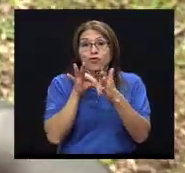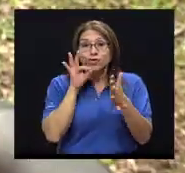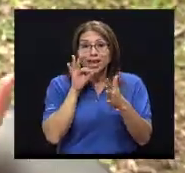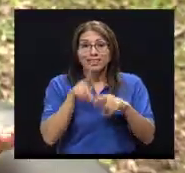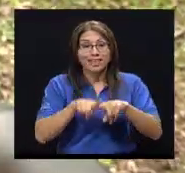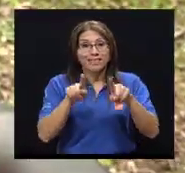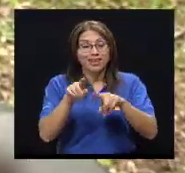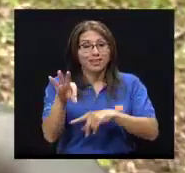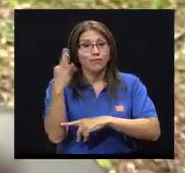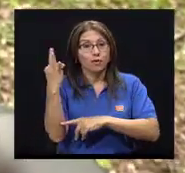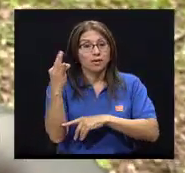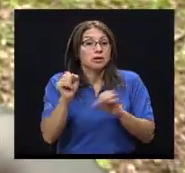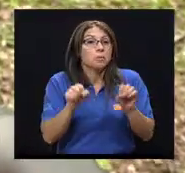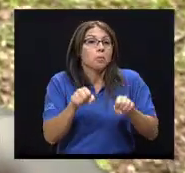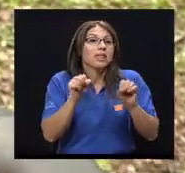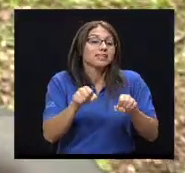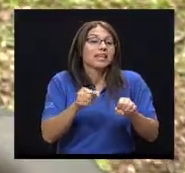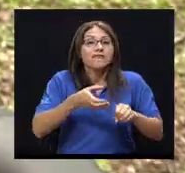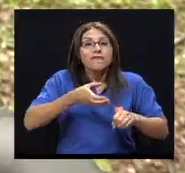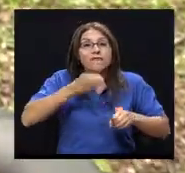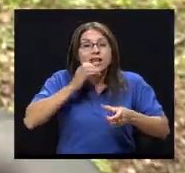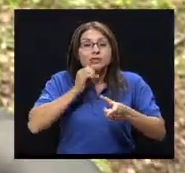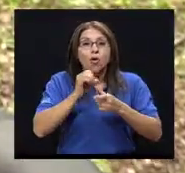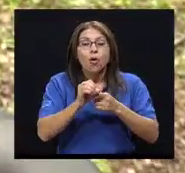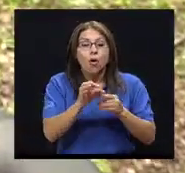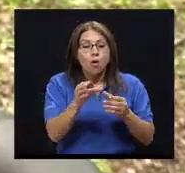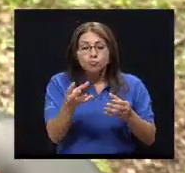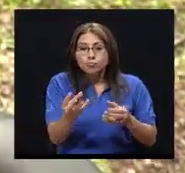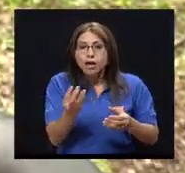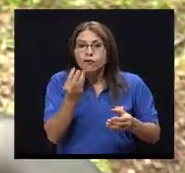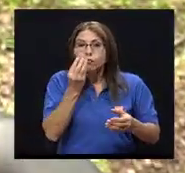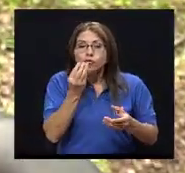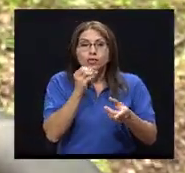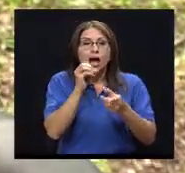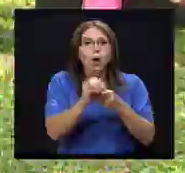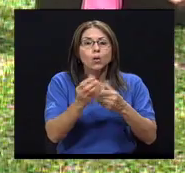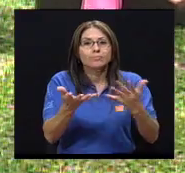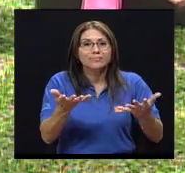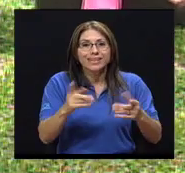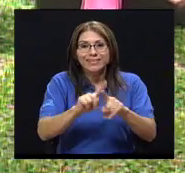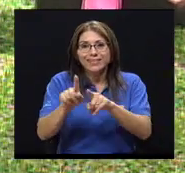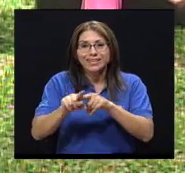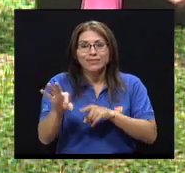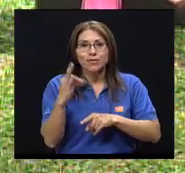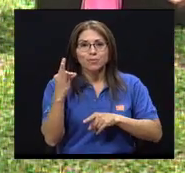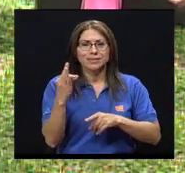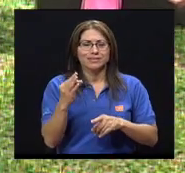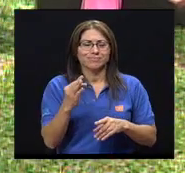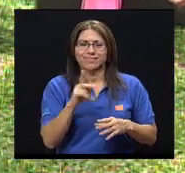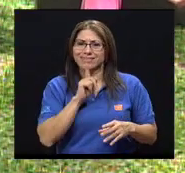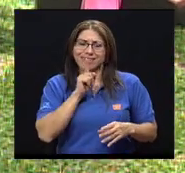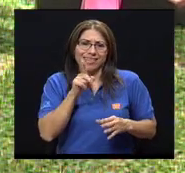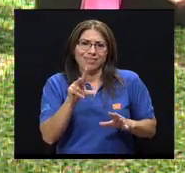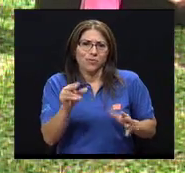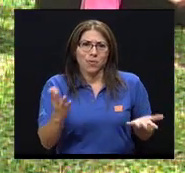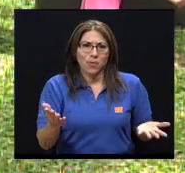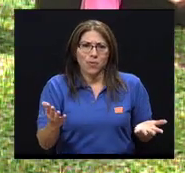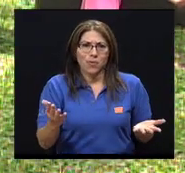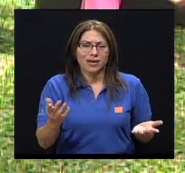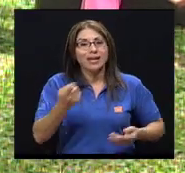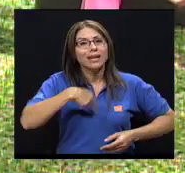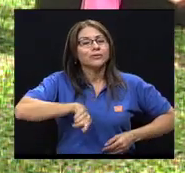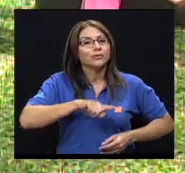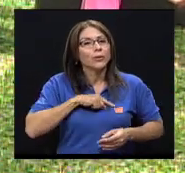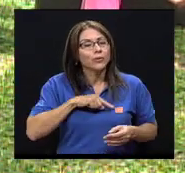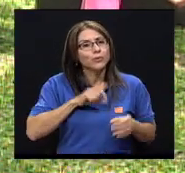diferentes formas. Puede ser la fruta fresca, puede ser en fresco, puede ser... En realidad no, que podamos, queramos recurrir como a ciertos